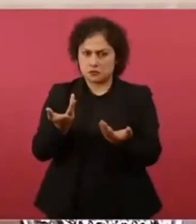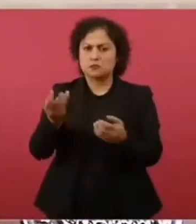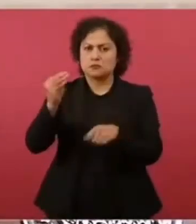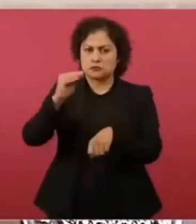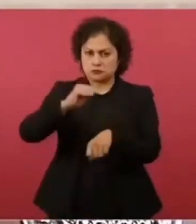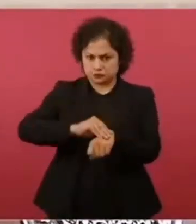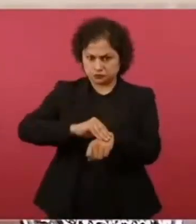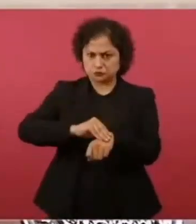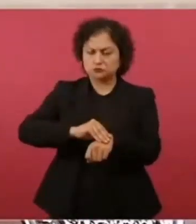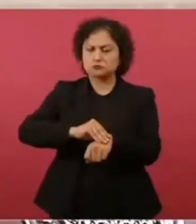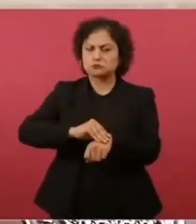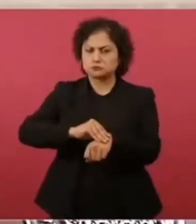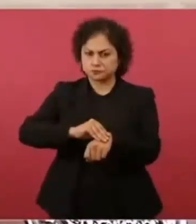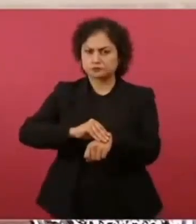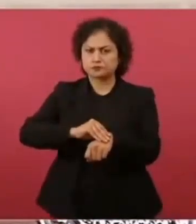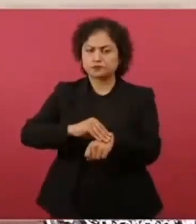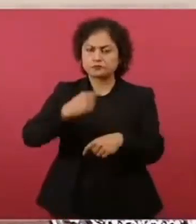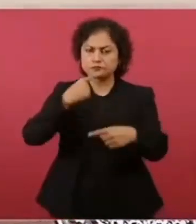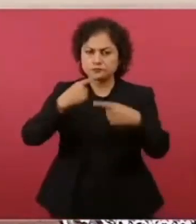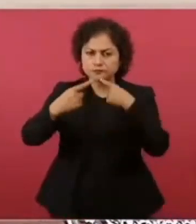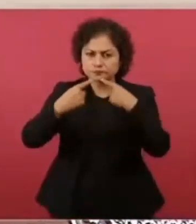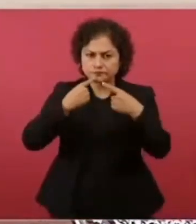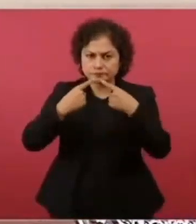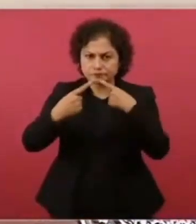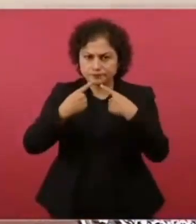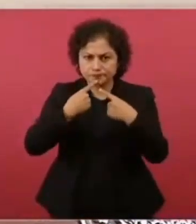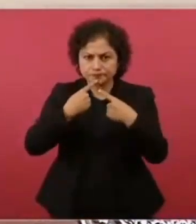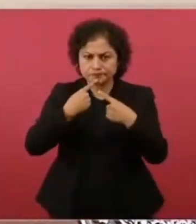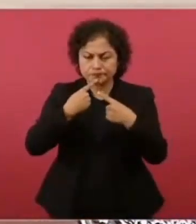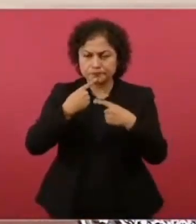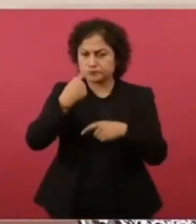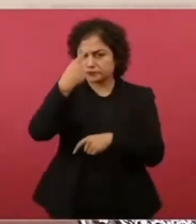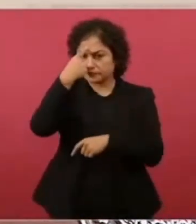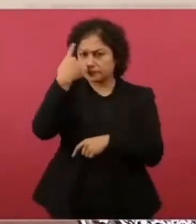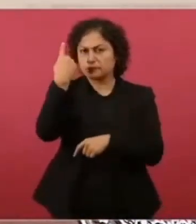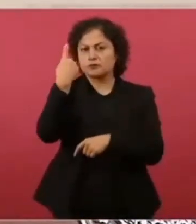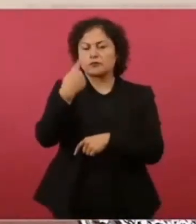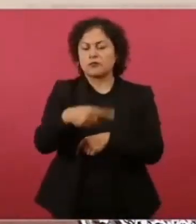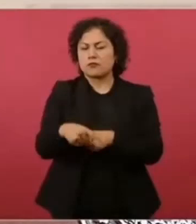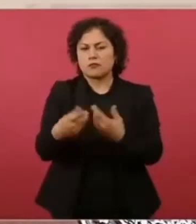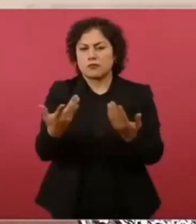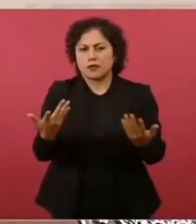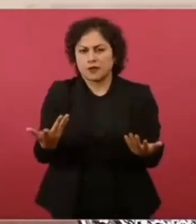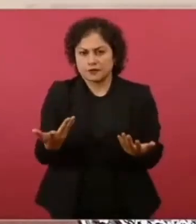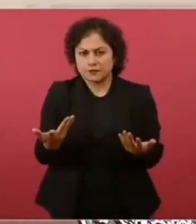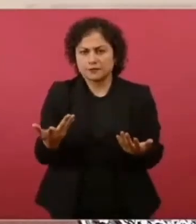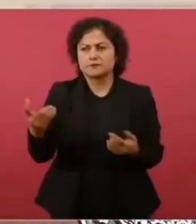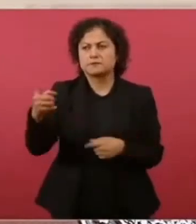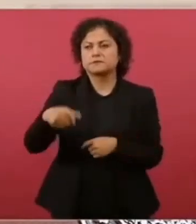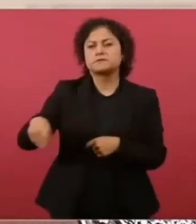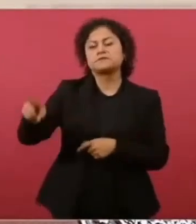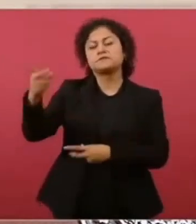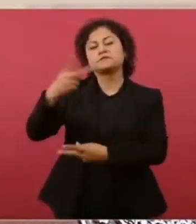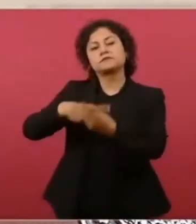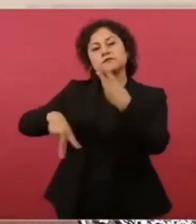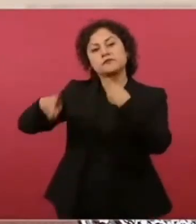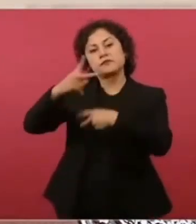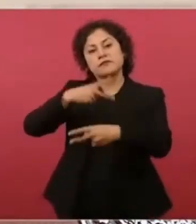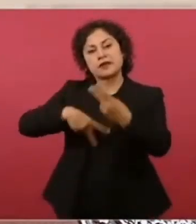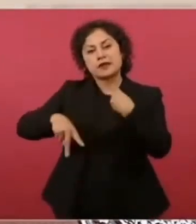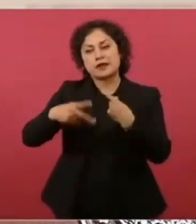para que vengan a presentar sus quejas